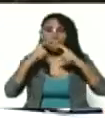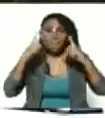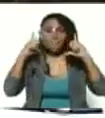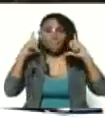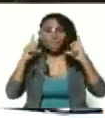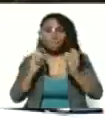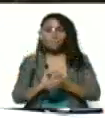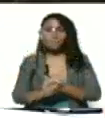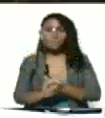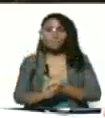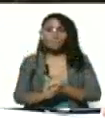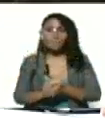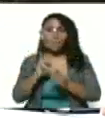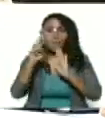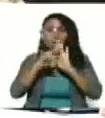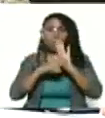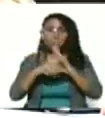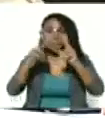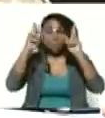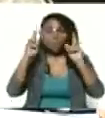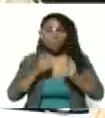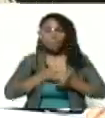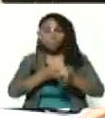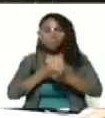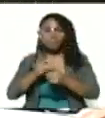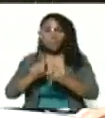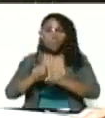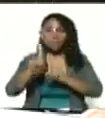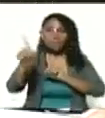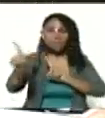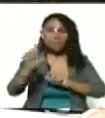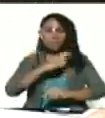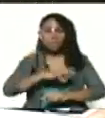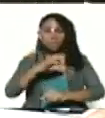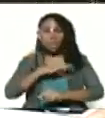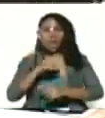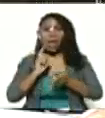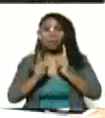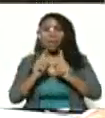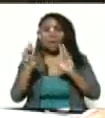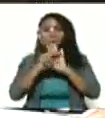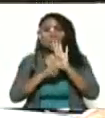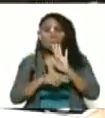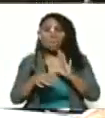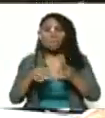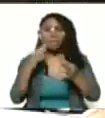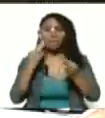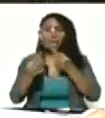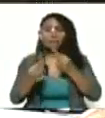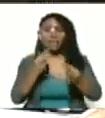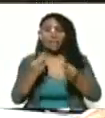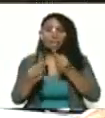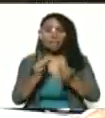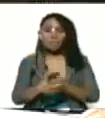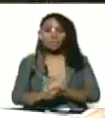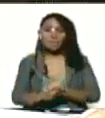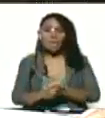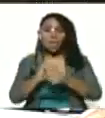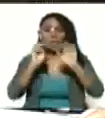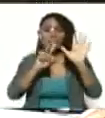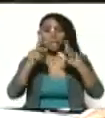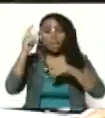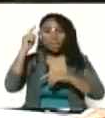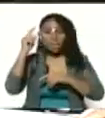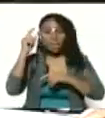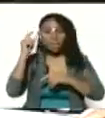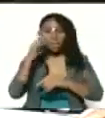las medidas de limpieza el distanciamiento social con algunas medidas de flexibilización en los 7 días